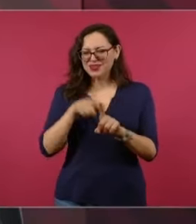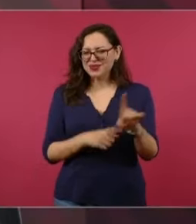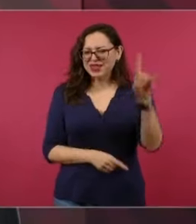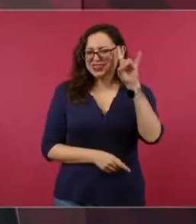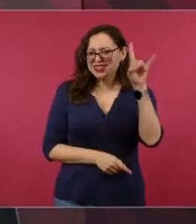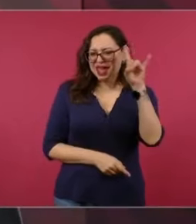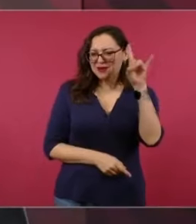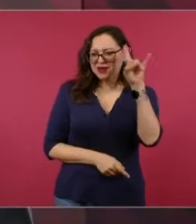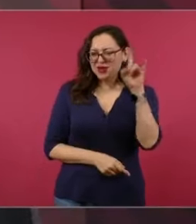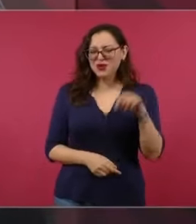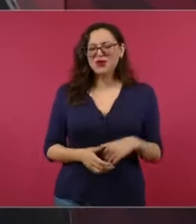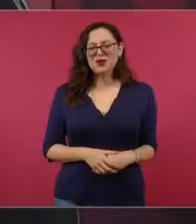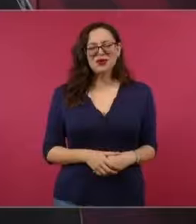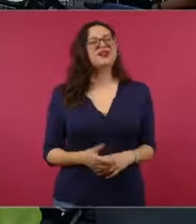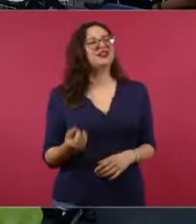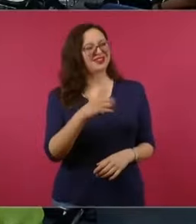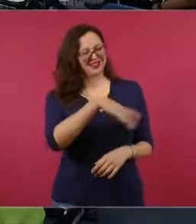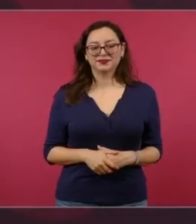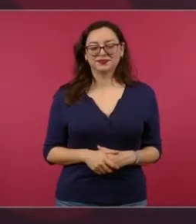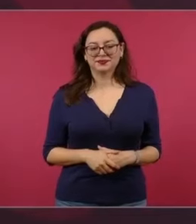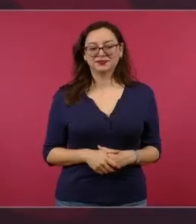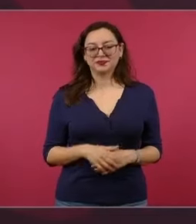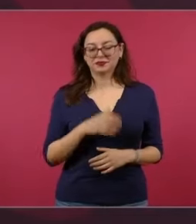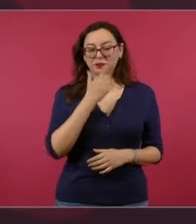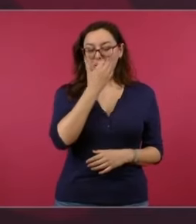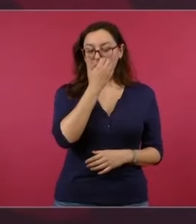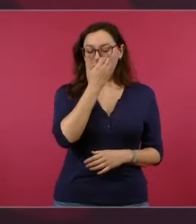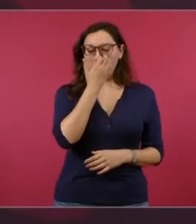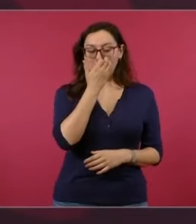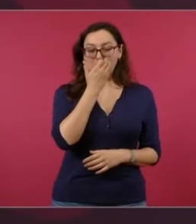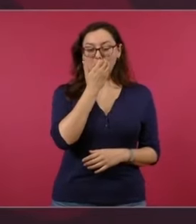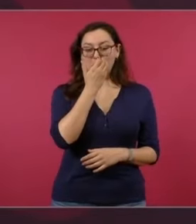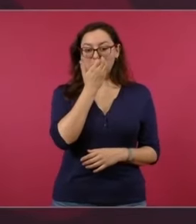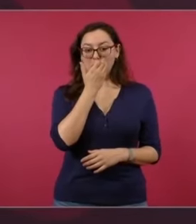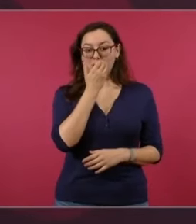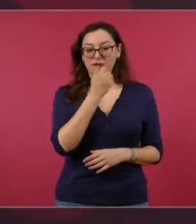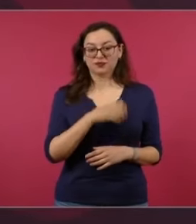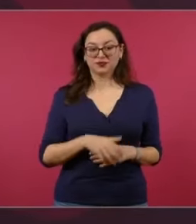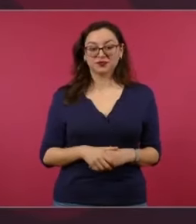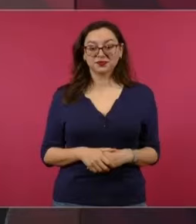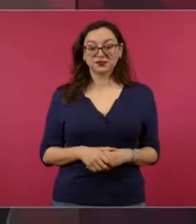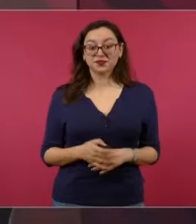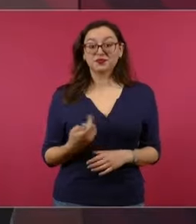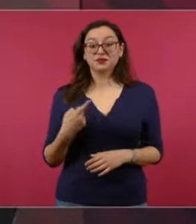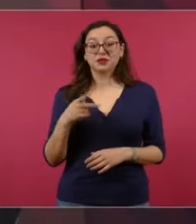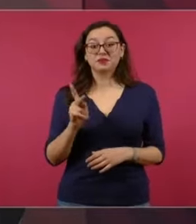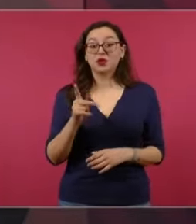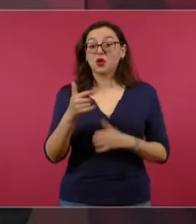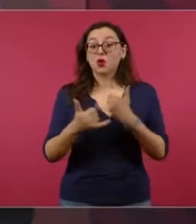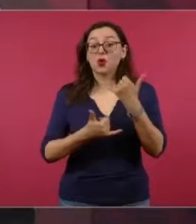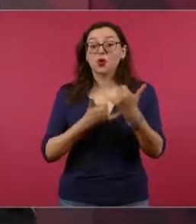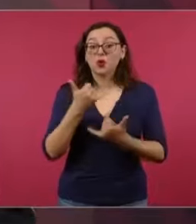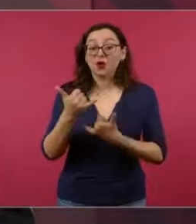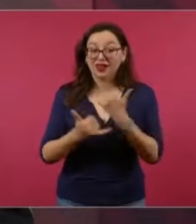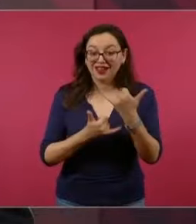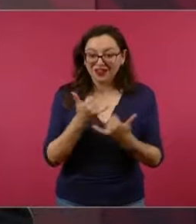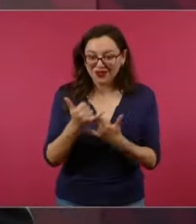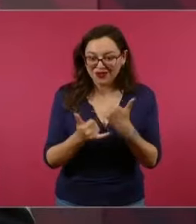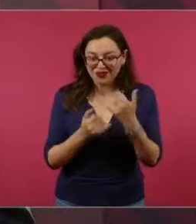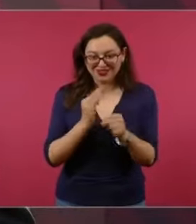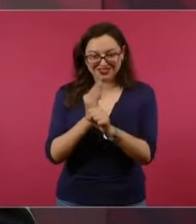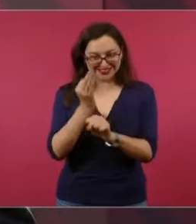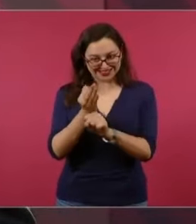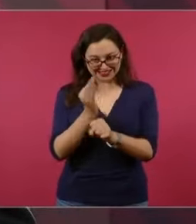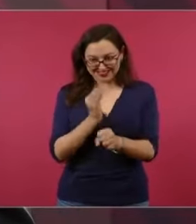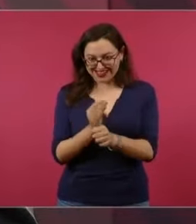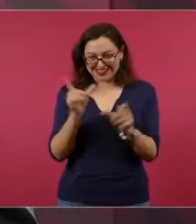¿Ah, sí? Pon el del diablito. Pero no quiero que se vaya a malinterpretar. Yo me voy, yo